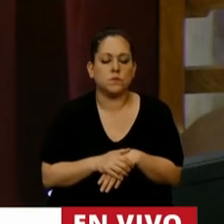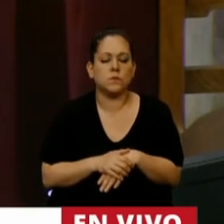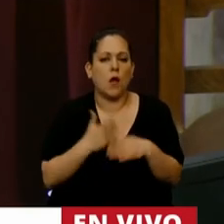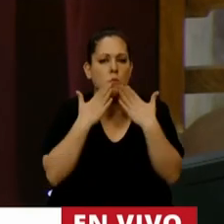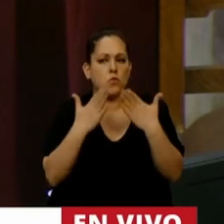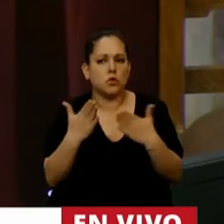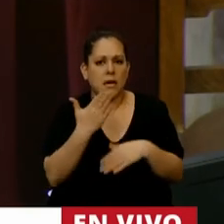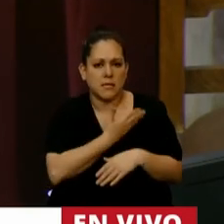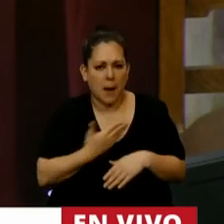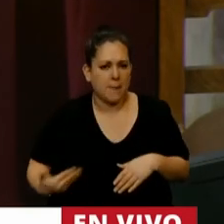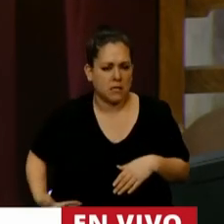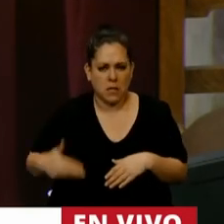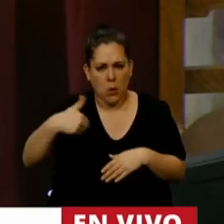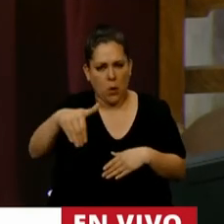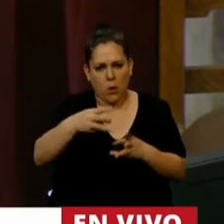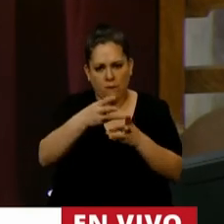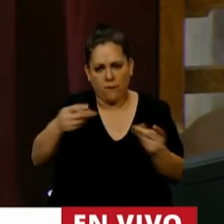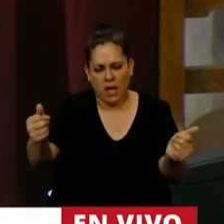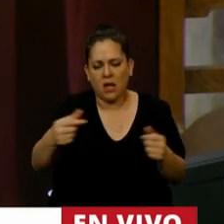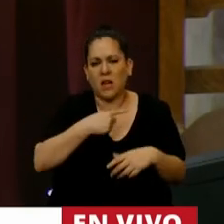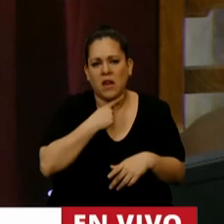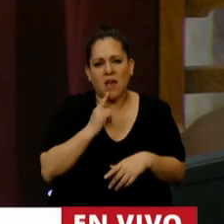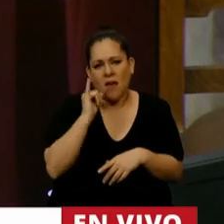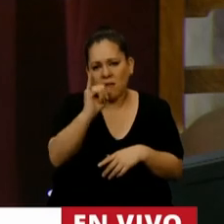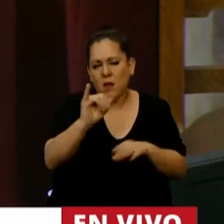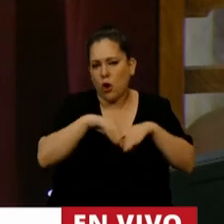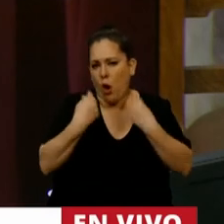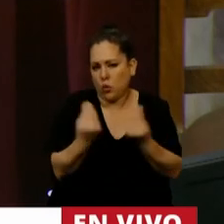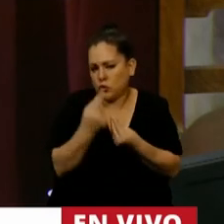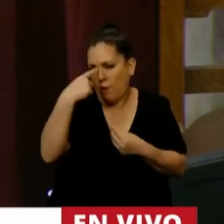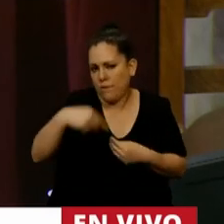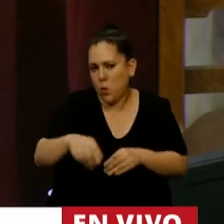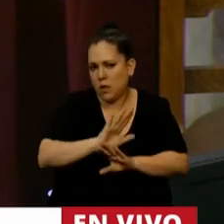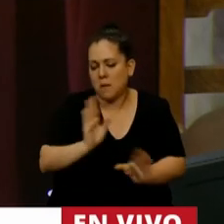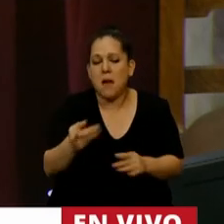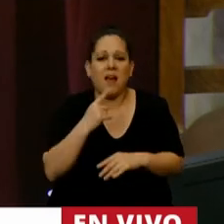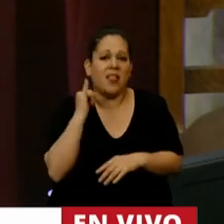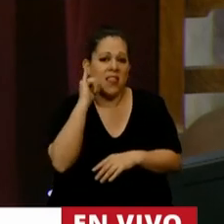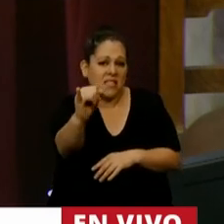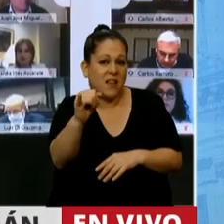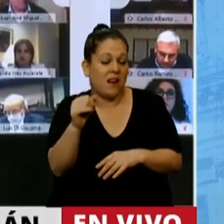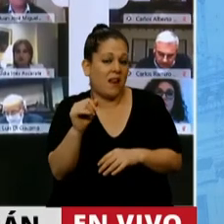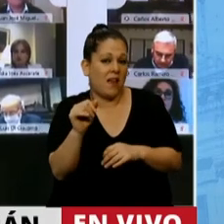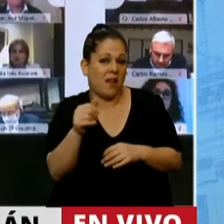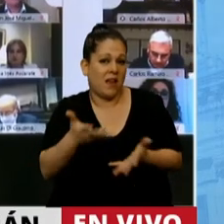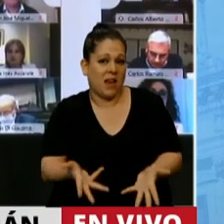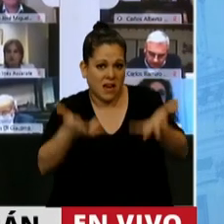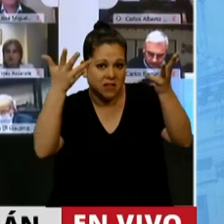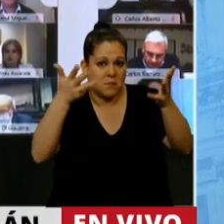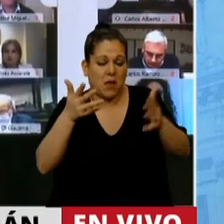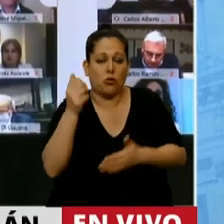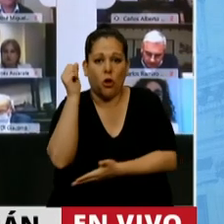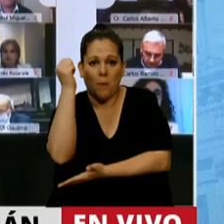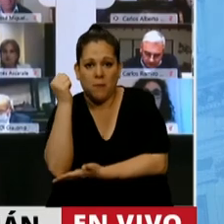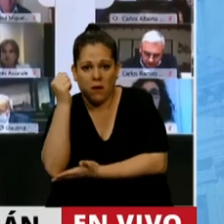Muchas gracias, señor presidente. Ya estoy finalizado. Simplemente quería dar mi conclusión y decir que sin sendero de crecimiento del presupuesto